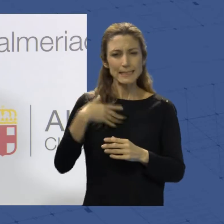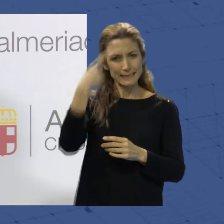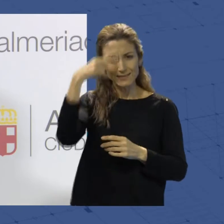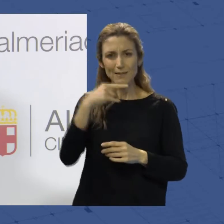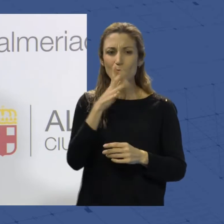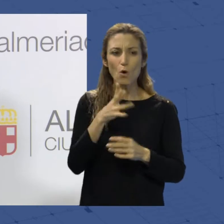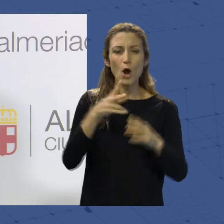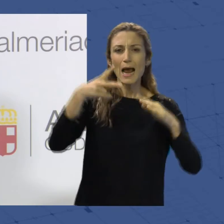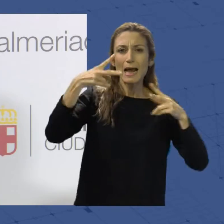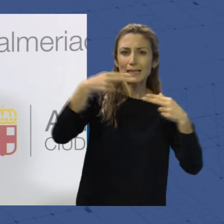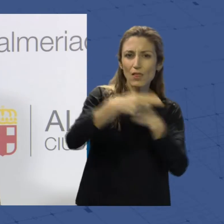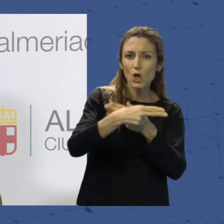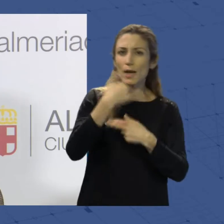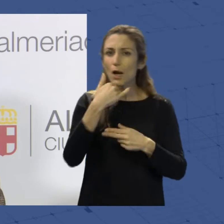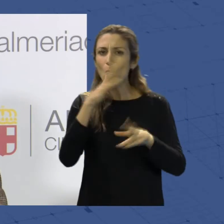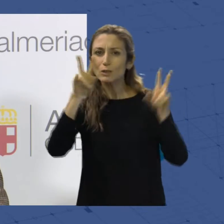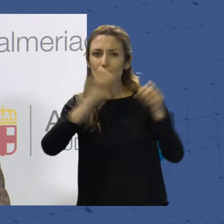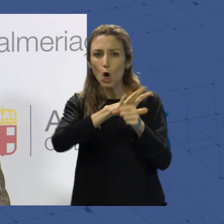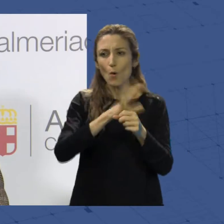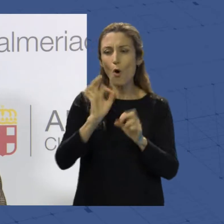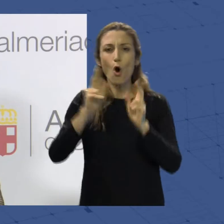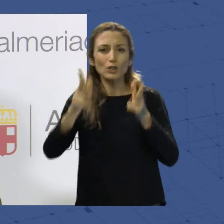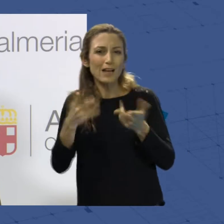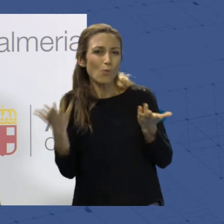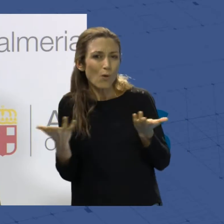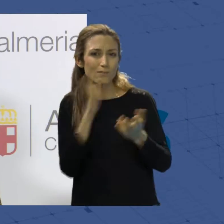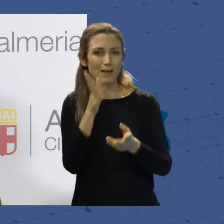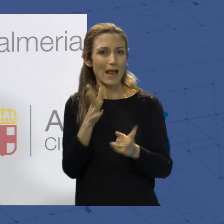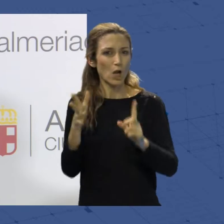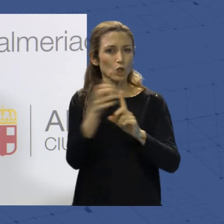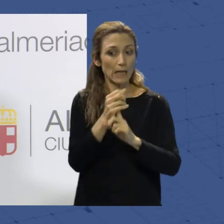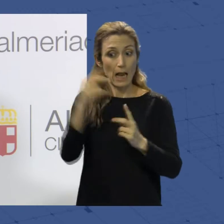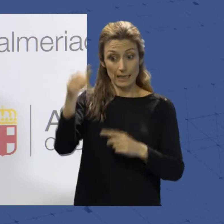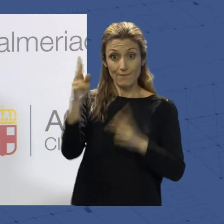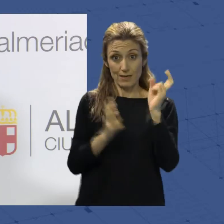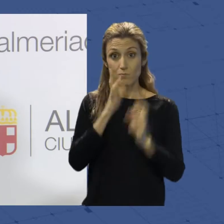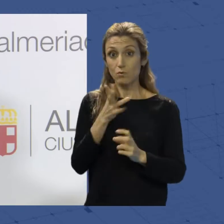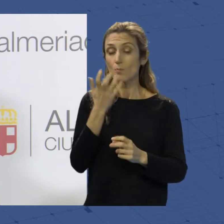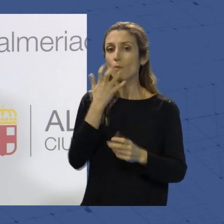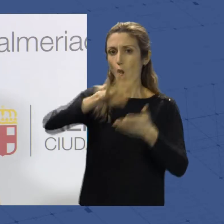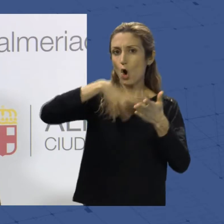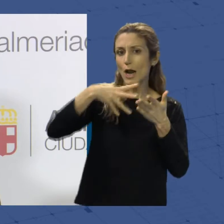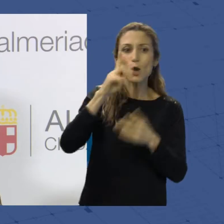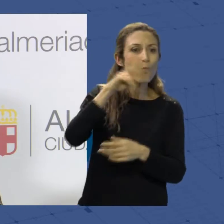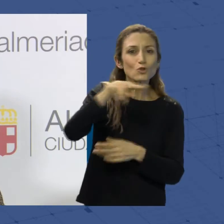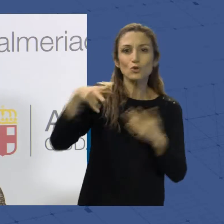restricciones había en Almería, qué tipo de hoteles podían encontrar, qué horario iban a tener los museos, si las playas incluso